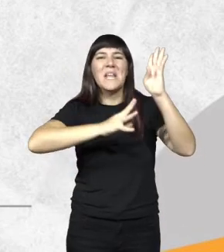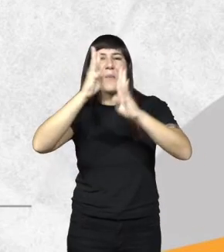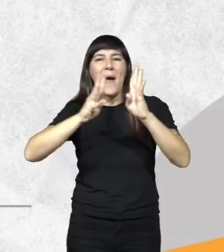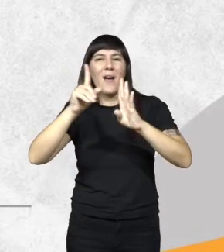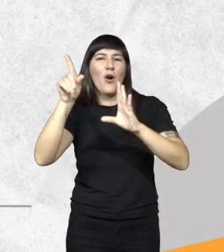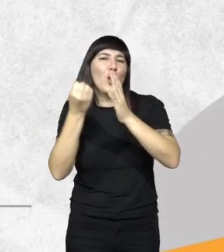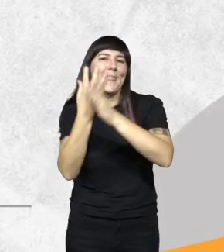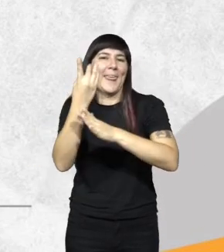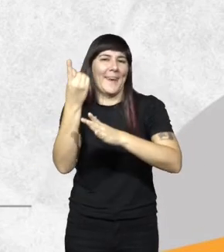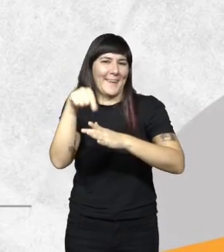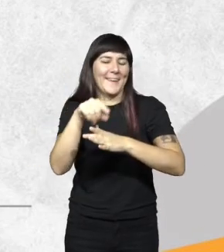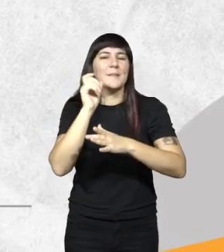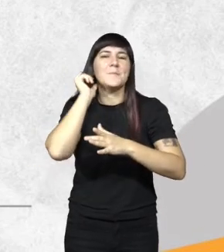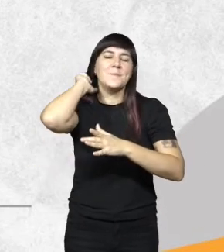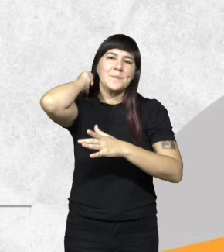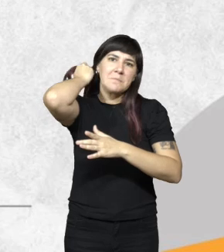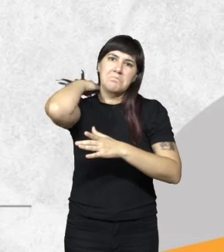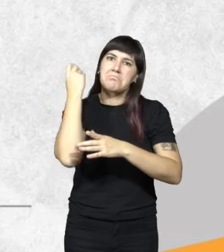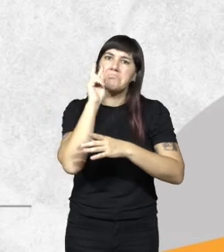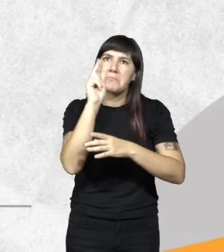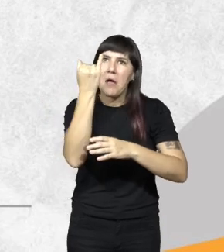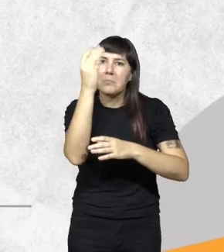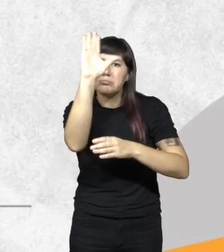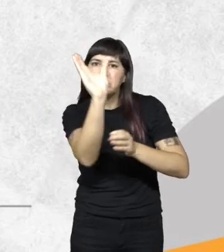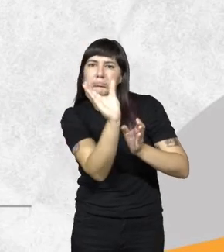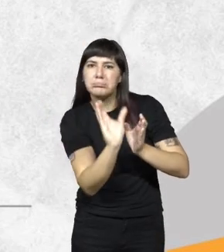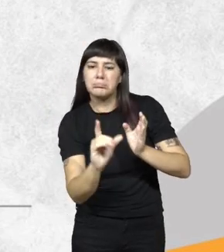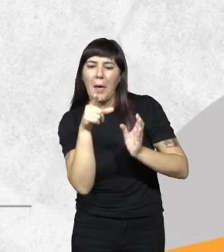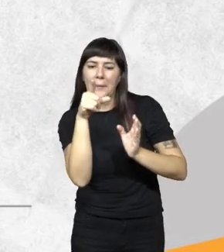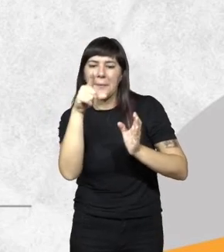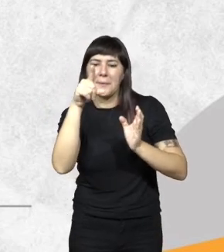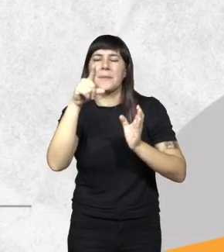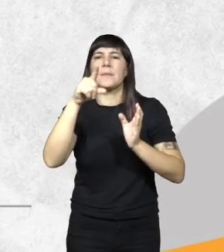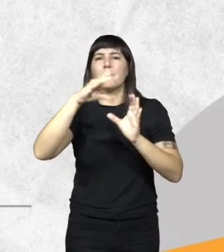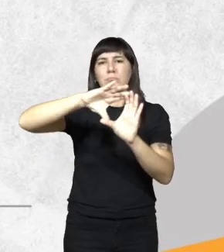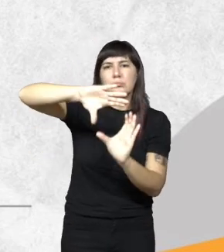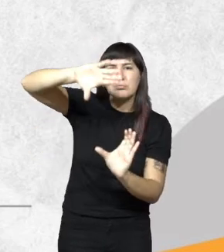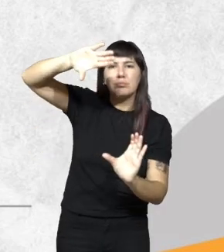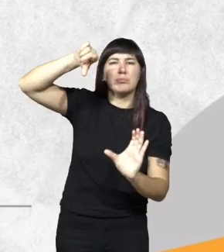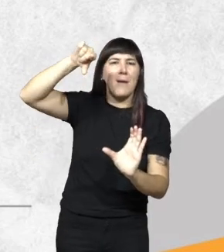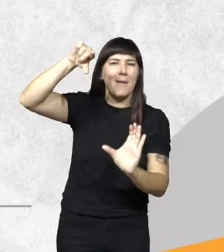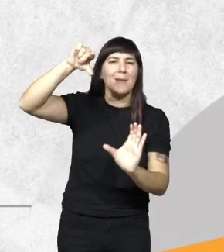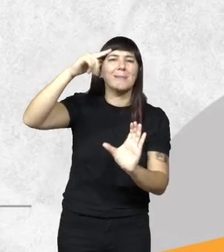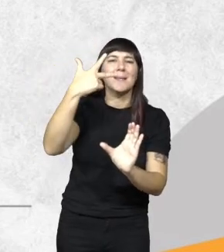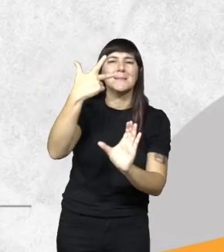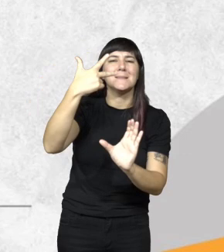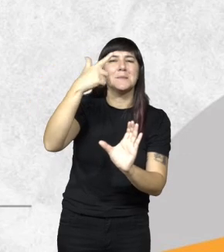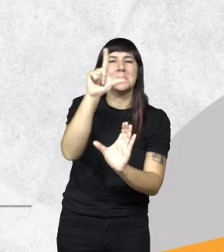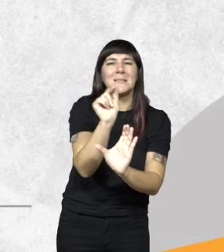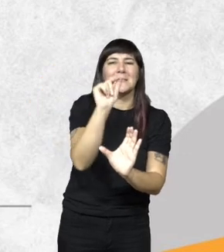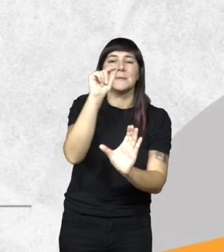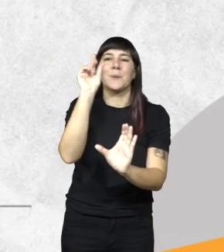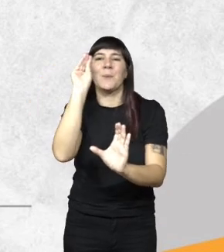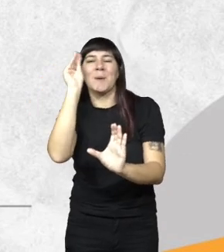podemos ver lo extensa que era y cómo estaba distribuida entre los 3 países entre